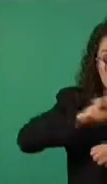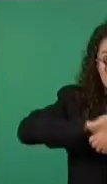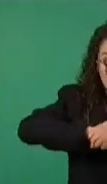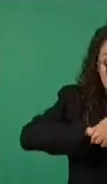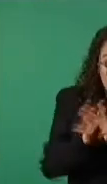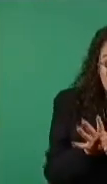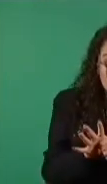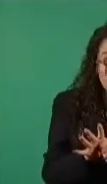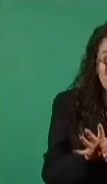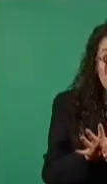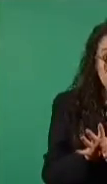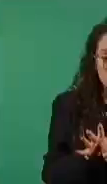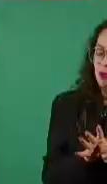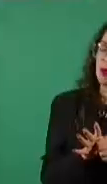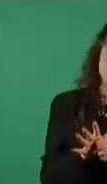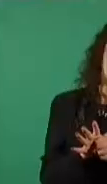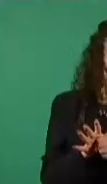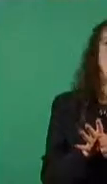no,